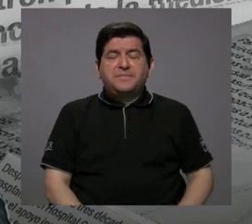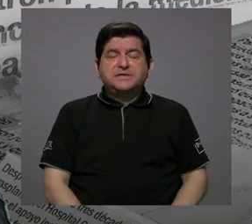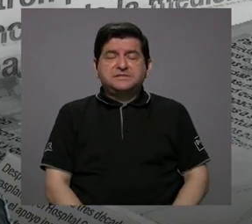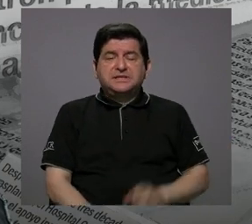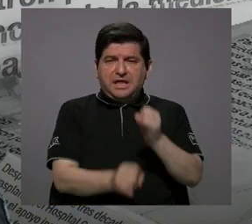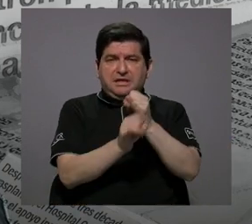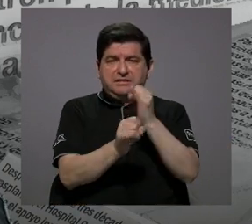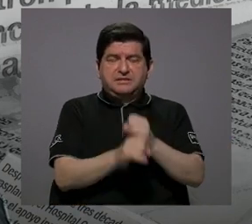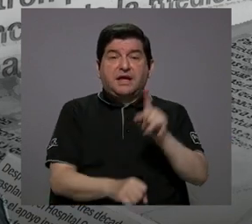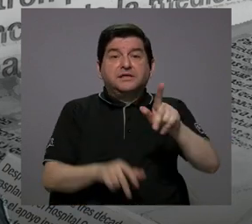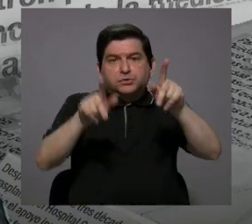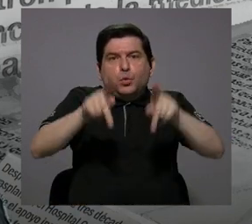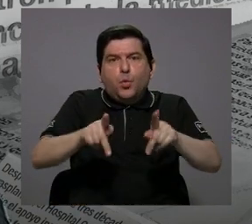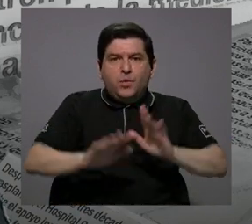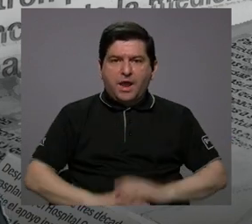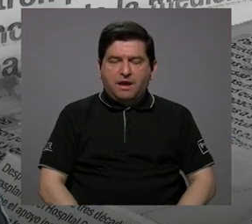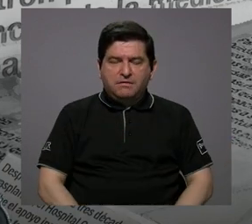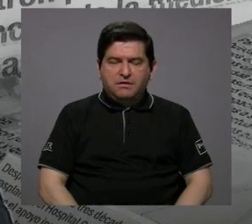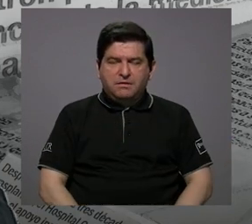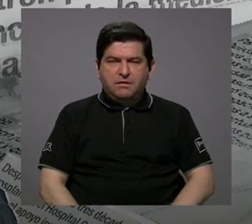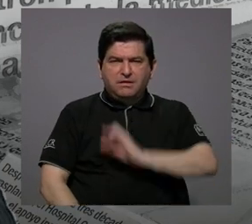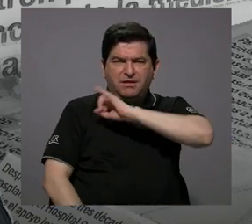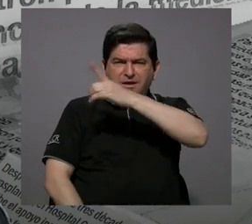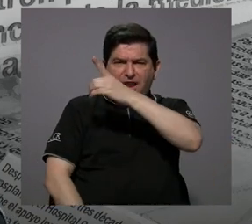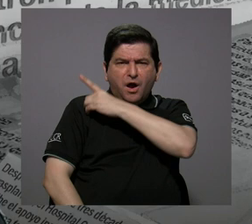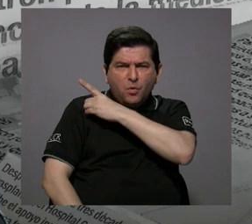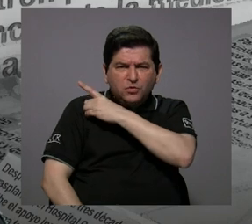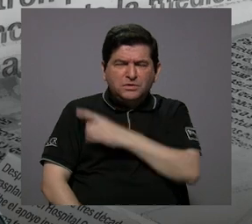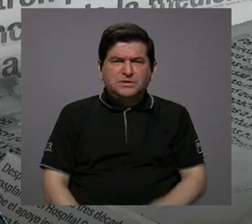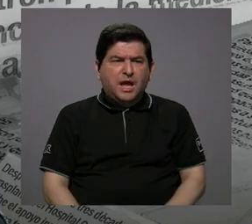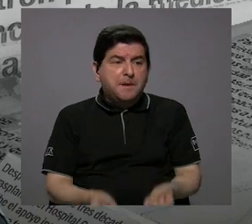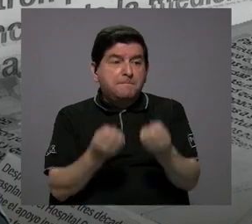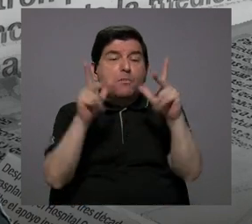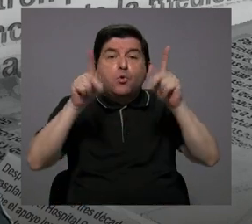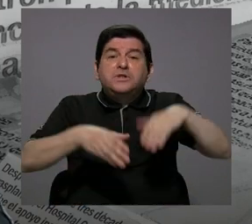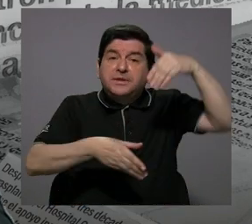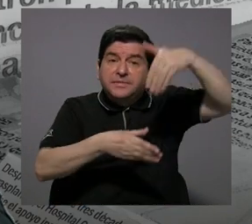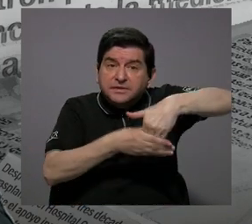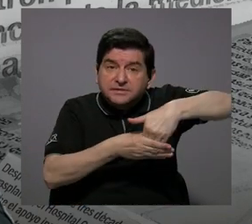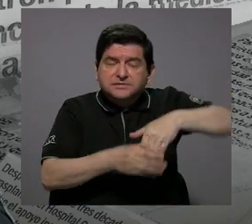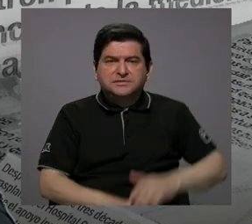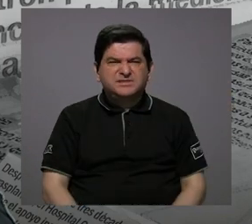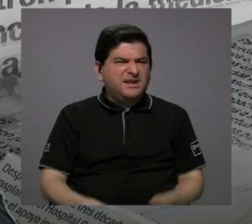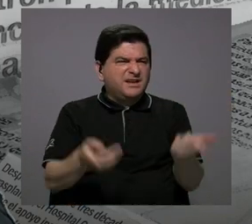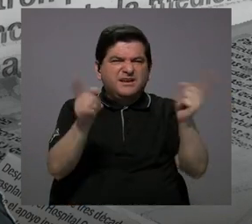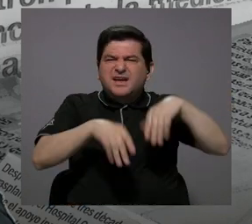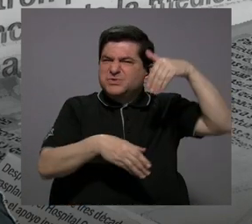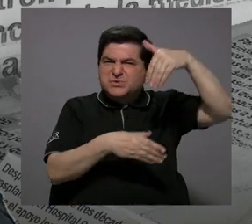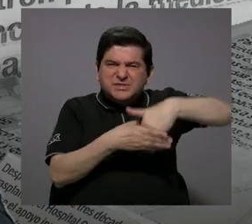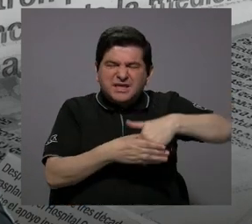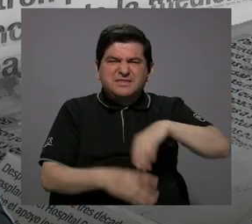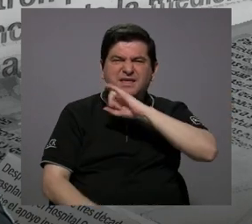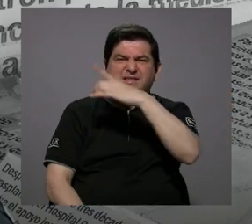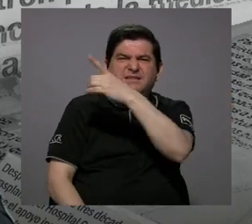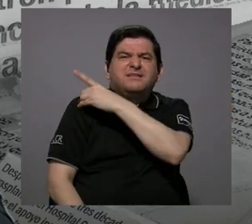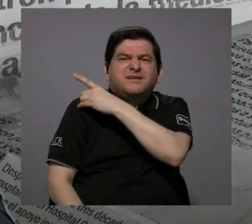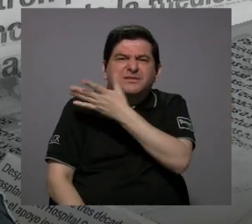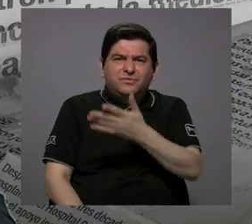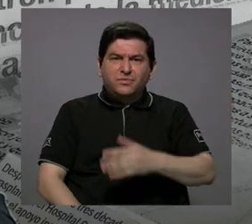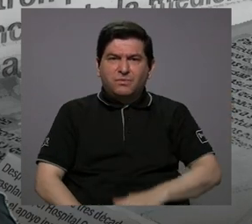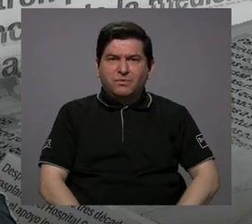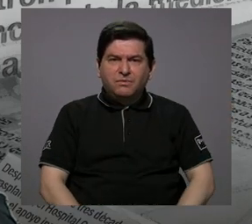es una persona, la Junta Directiva está compuesta de muchas. ¿Qué está pasando a lo interno de la Junta Directiva?